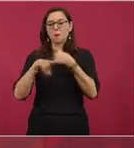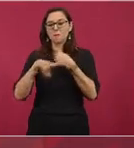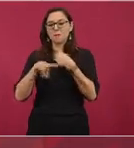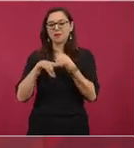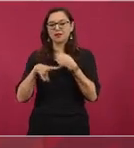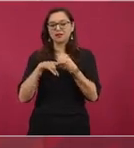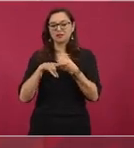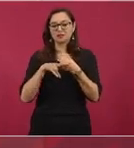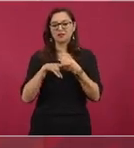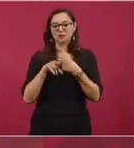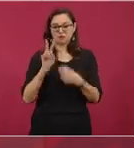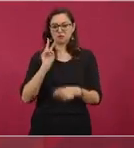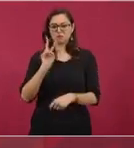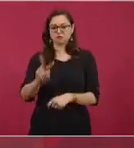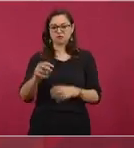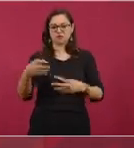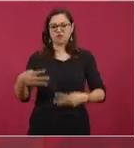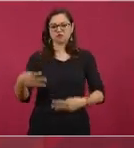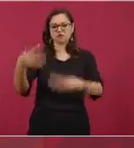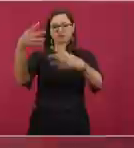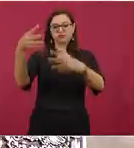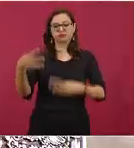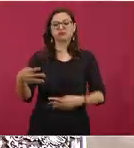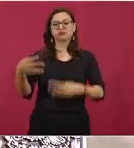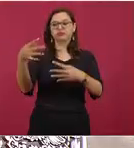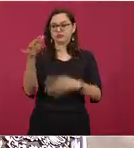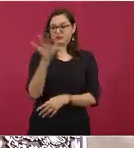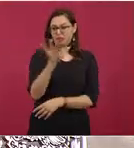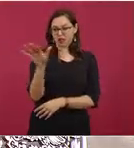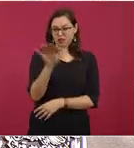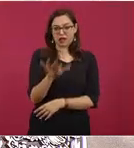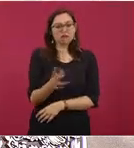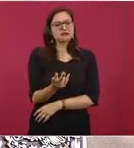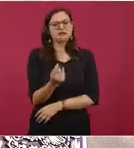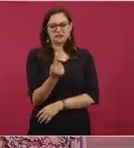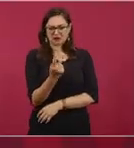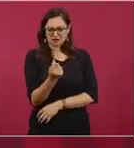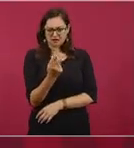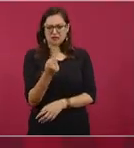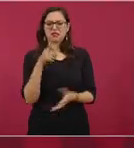Esto pasa también en los conductores de televisión.